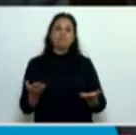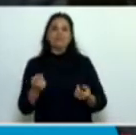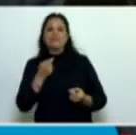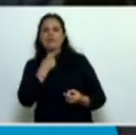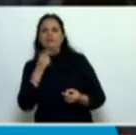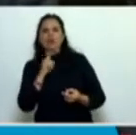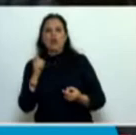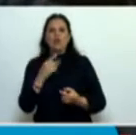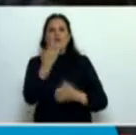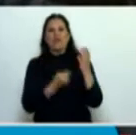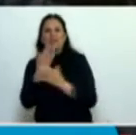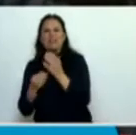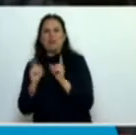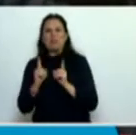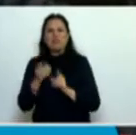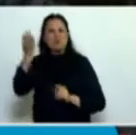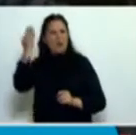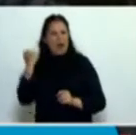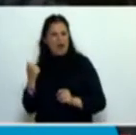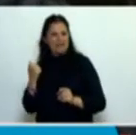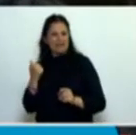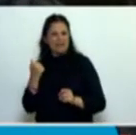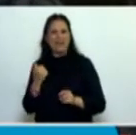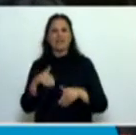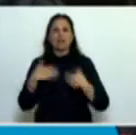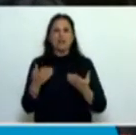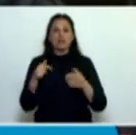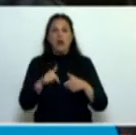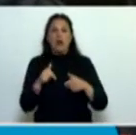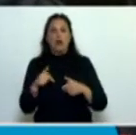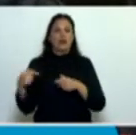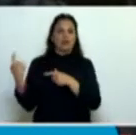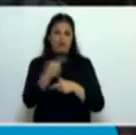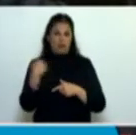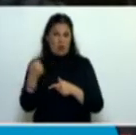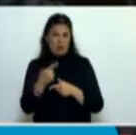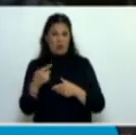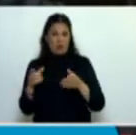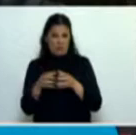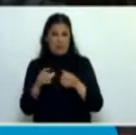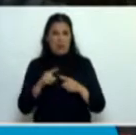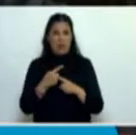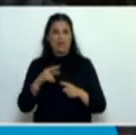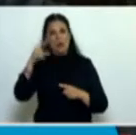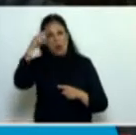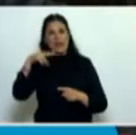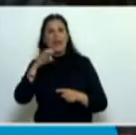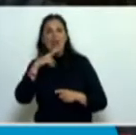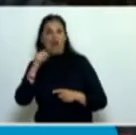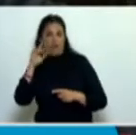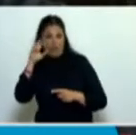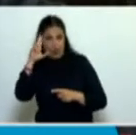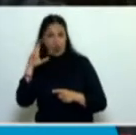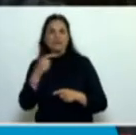caer en esos errores, y como parte del bloque del Frente Renovador, nos interesa realmente